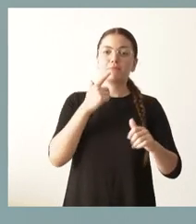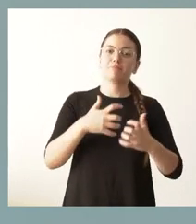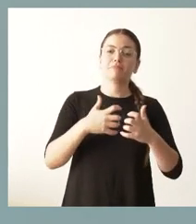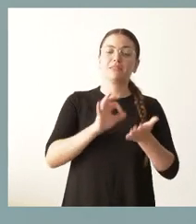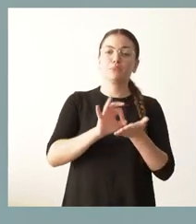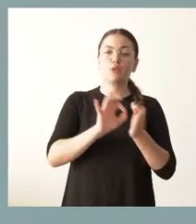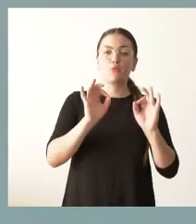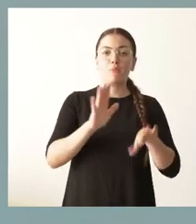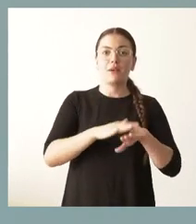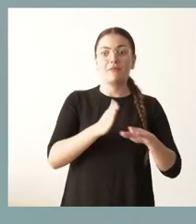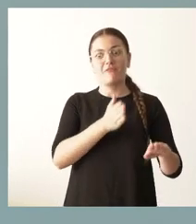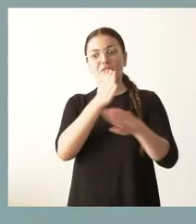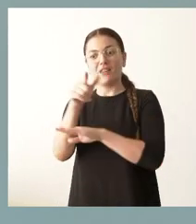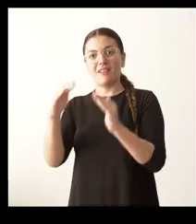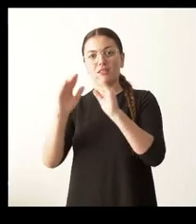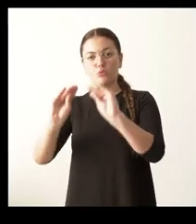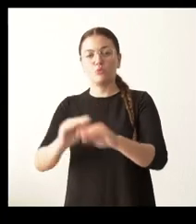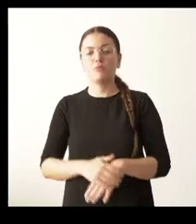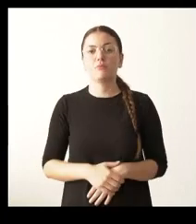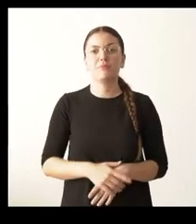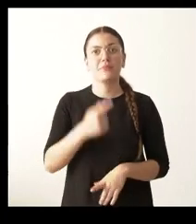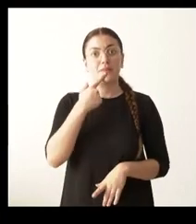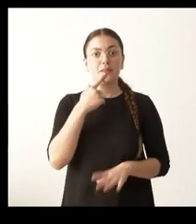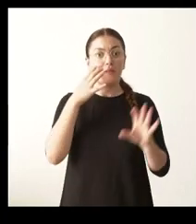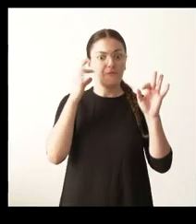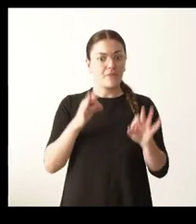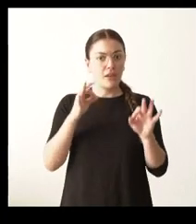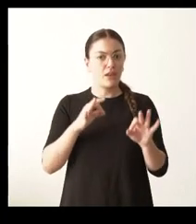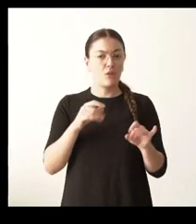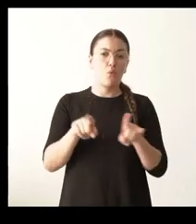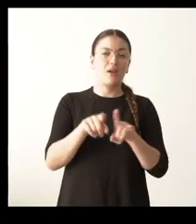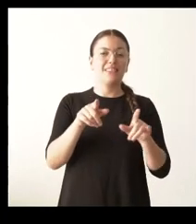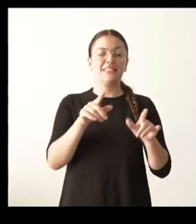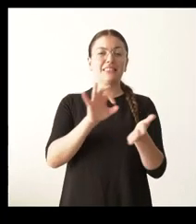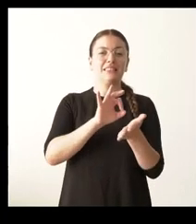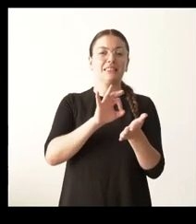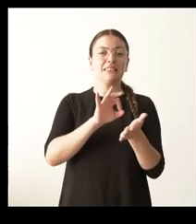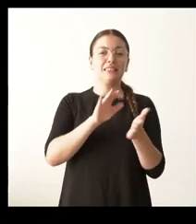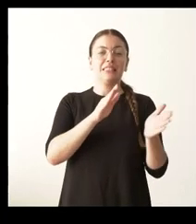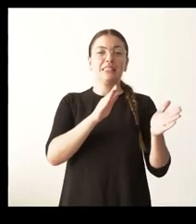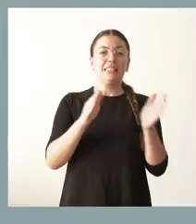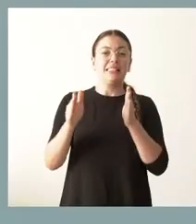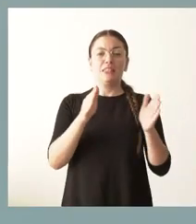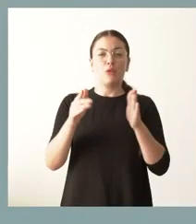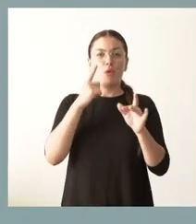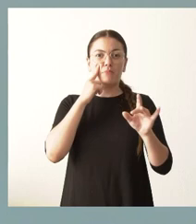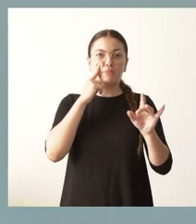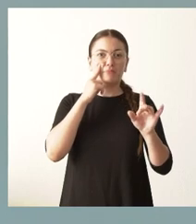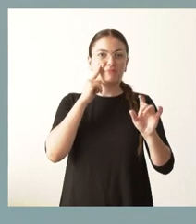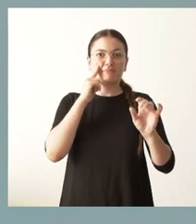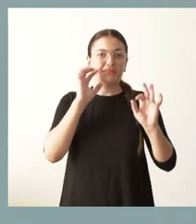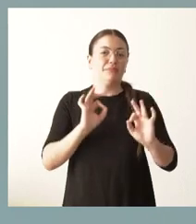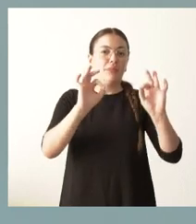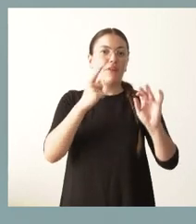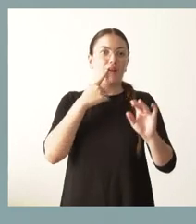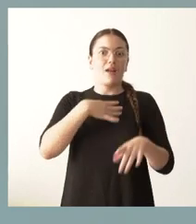¿Reconoce que es una situación eventual y que se debería solucionar con más médicos? Naturalmente, es que es la realidad.